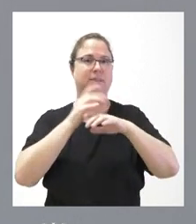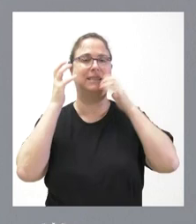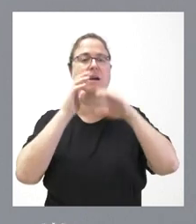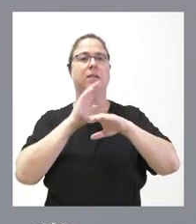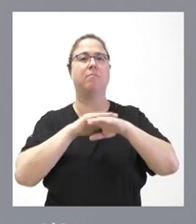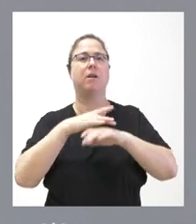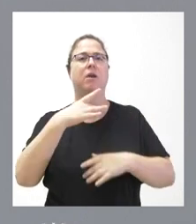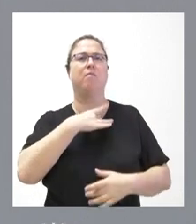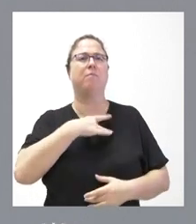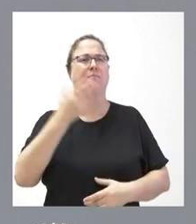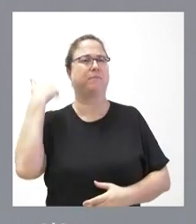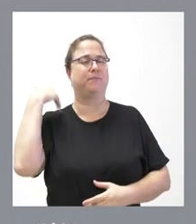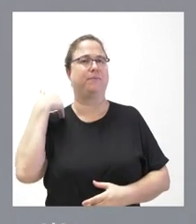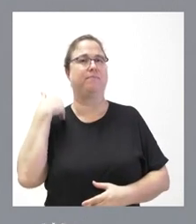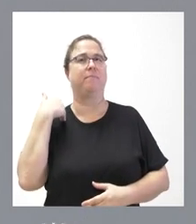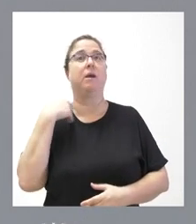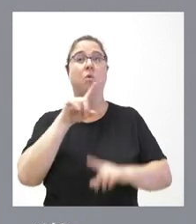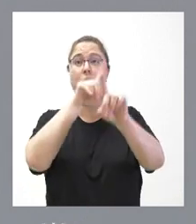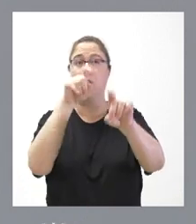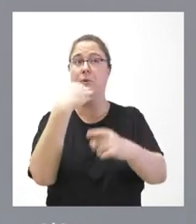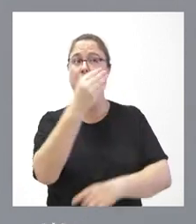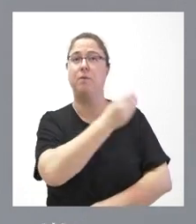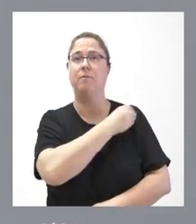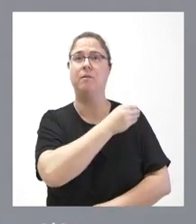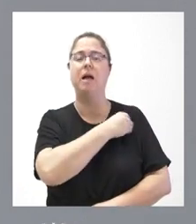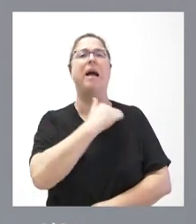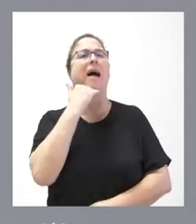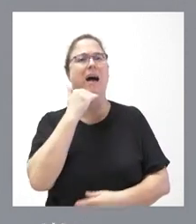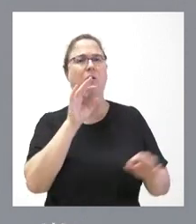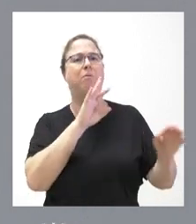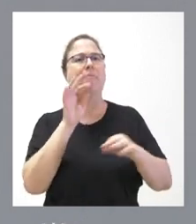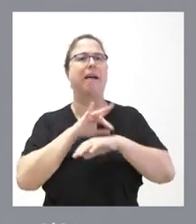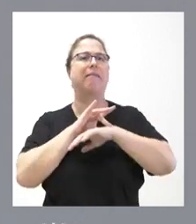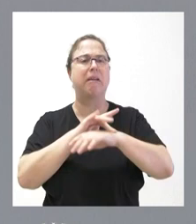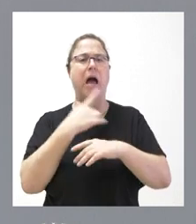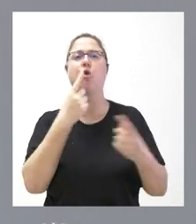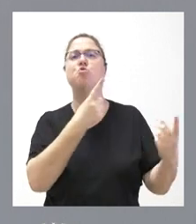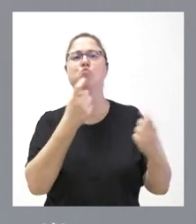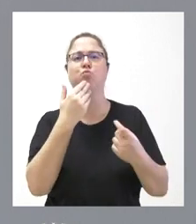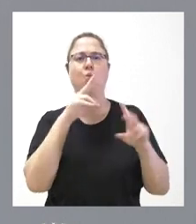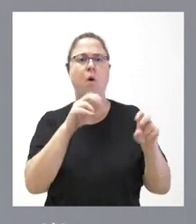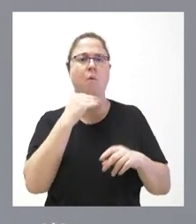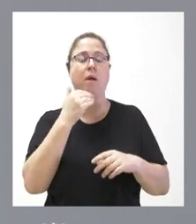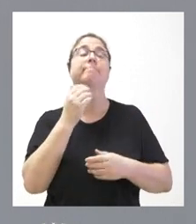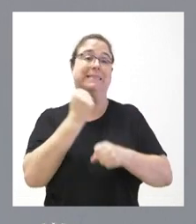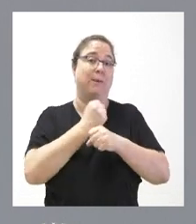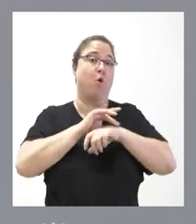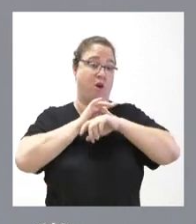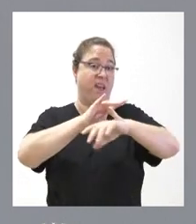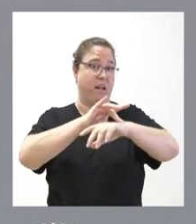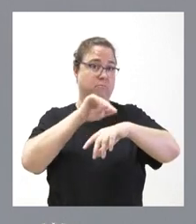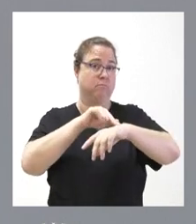que les anticipé el otro día alguna pregunta de ustedes. Nos dijeron si a haber alguna actuación nueva. Dije que estamos trabajando en una guía. La guía, efectivamente,